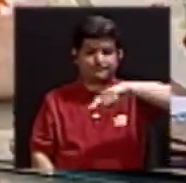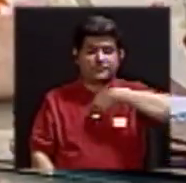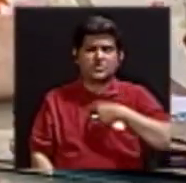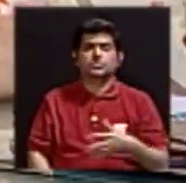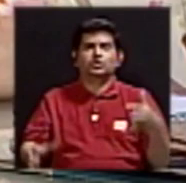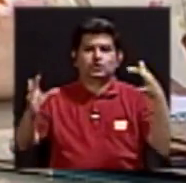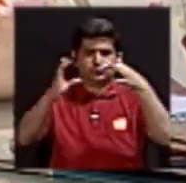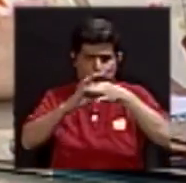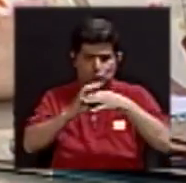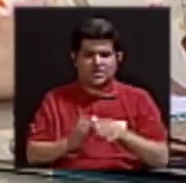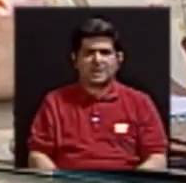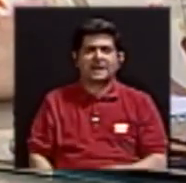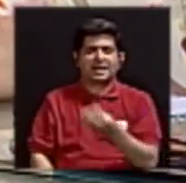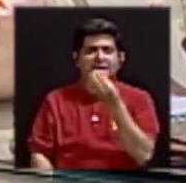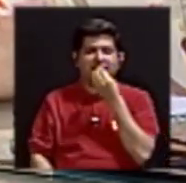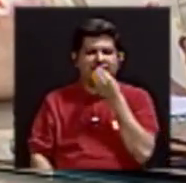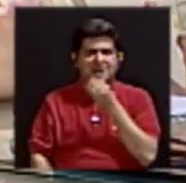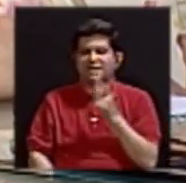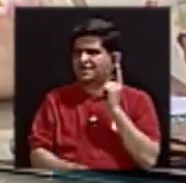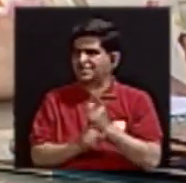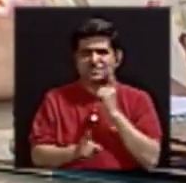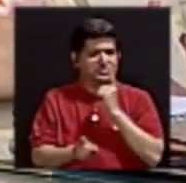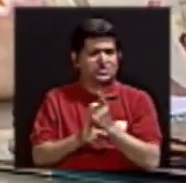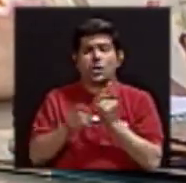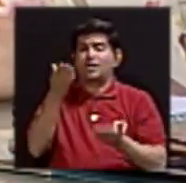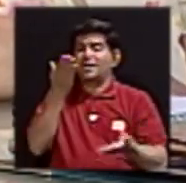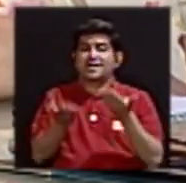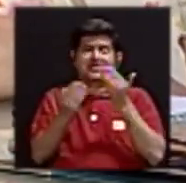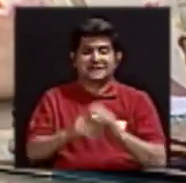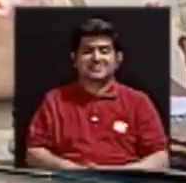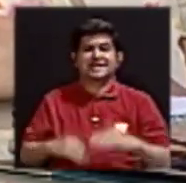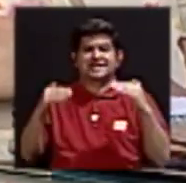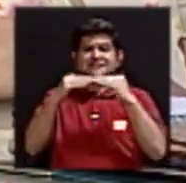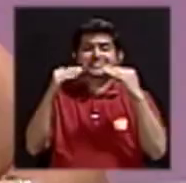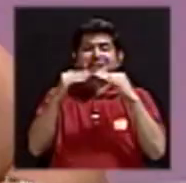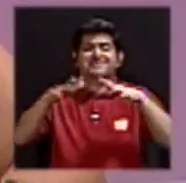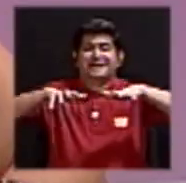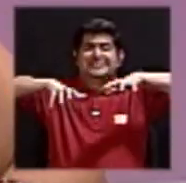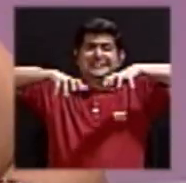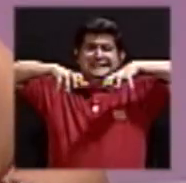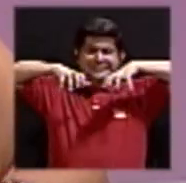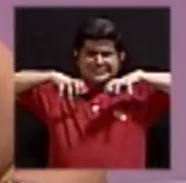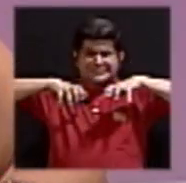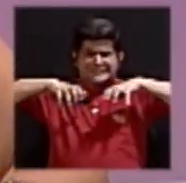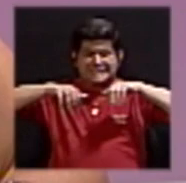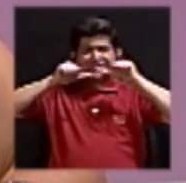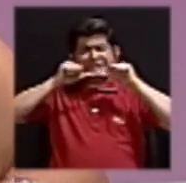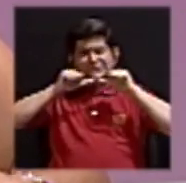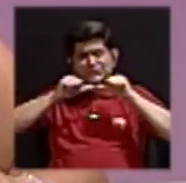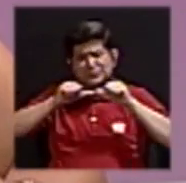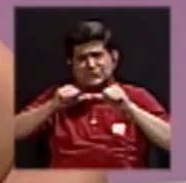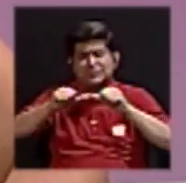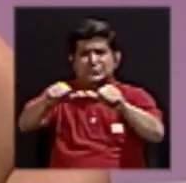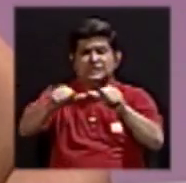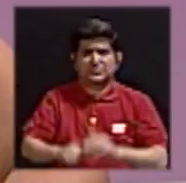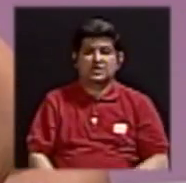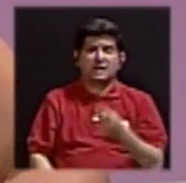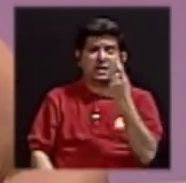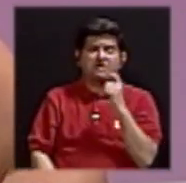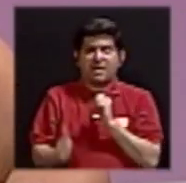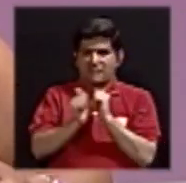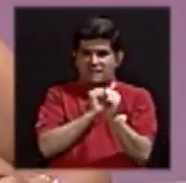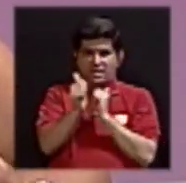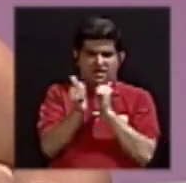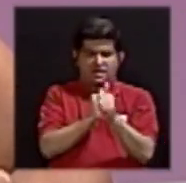juntamos una alimentación que es inadecuada, probablemente con niveles de estrés crónicos, con falta de